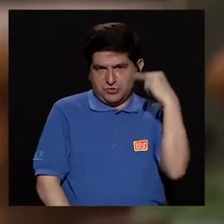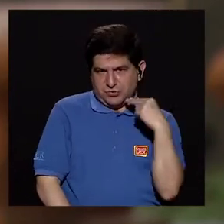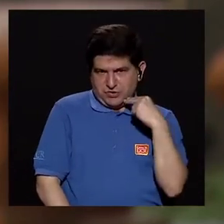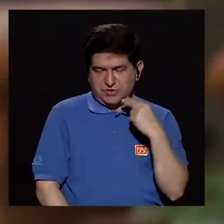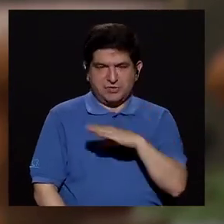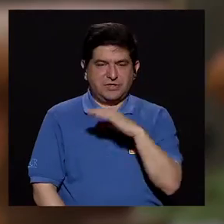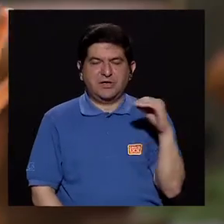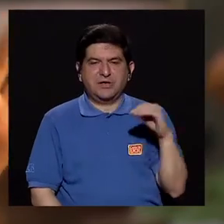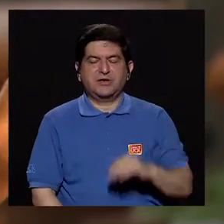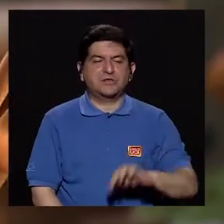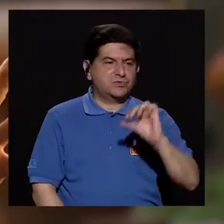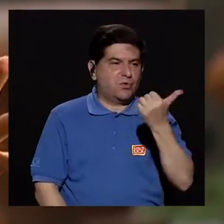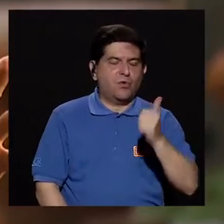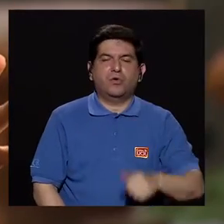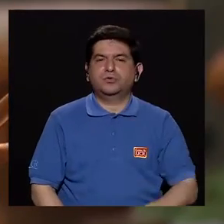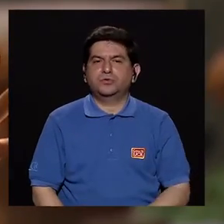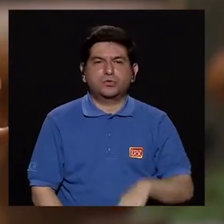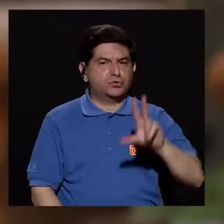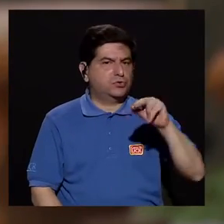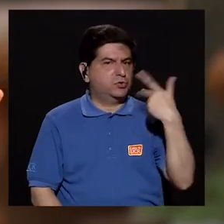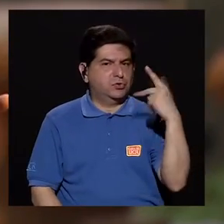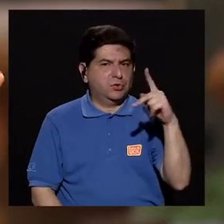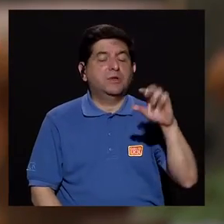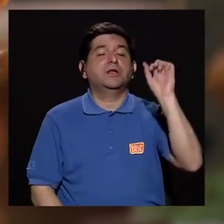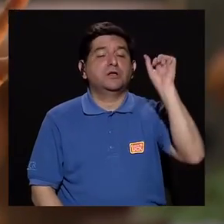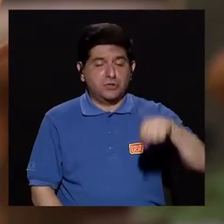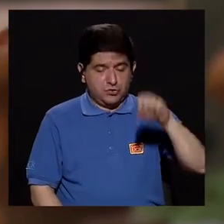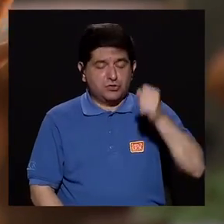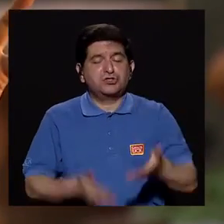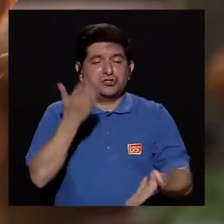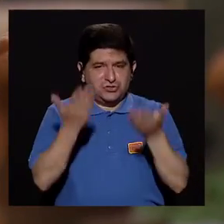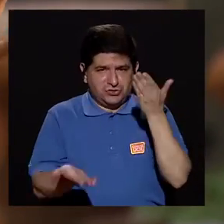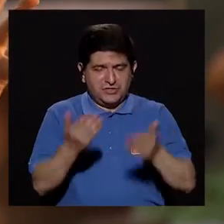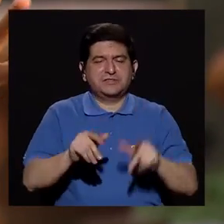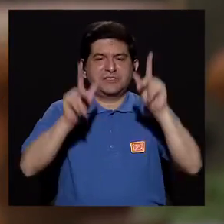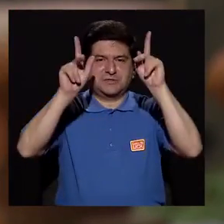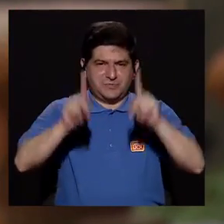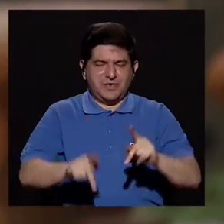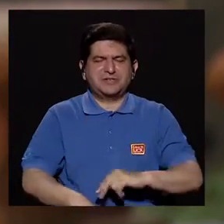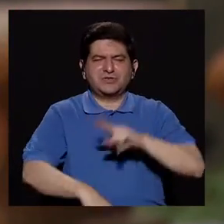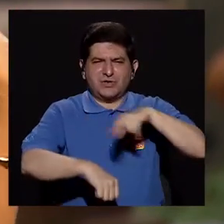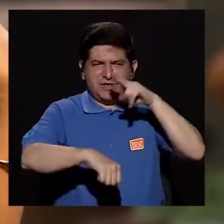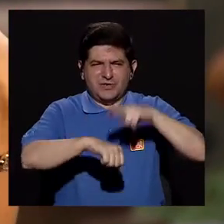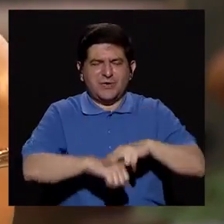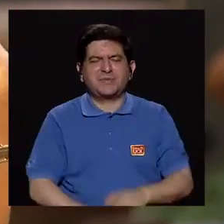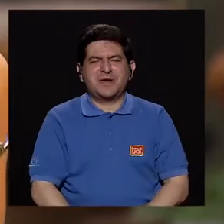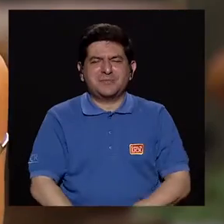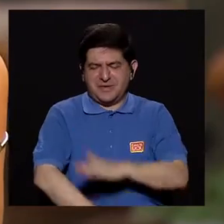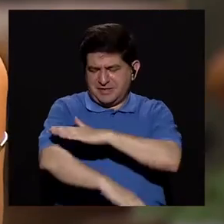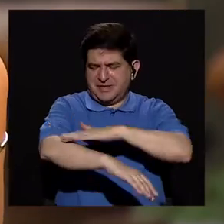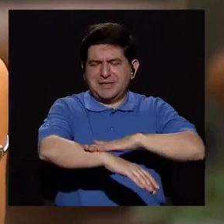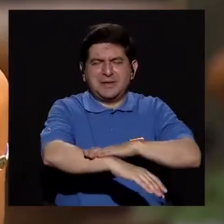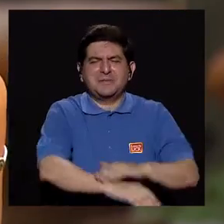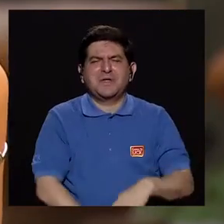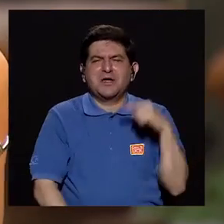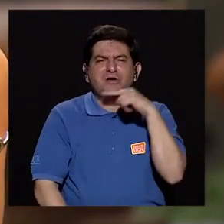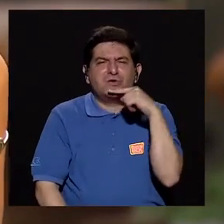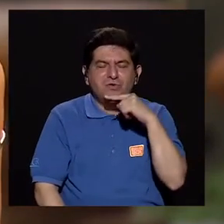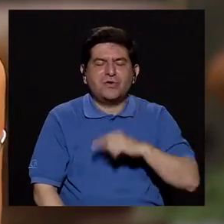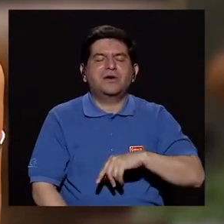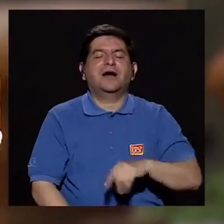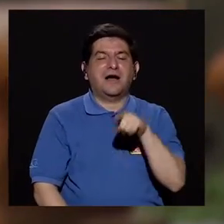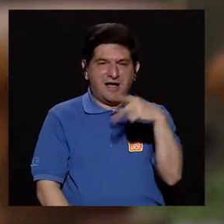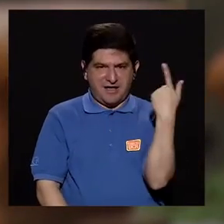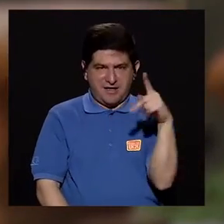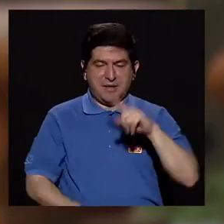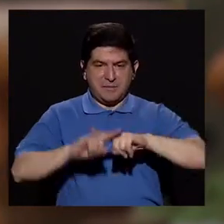negra también tienen el riesgo. Entonces, sí, puede ser, las personas que tienden a quemarse más fácilmente son las que tienen